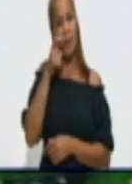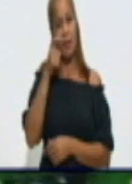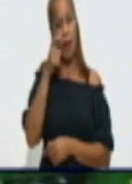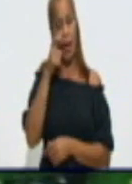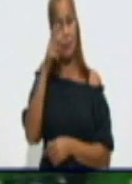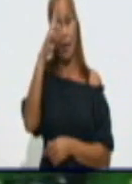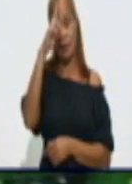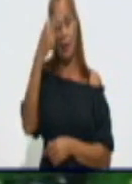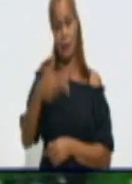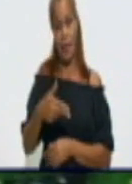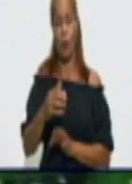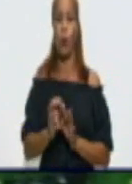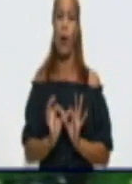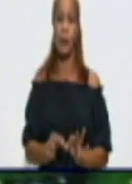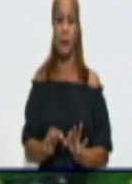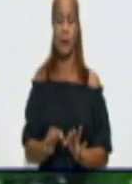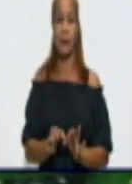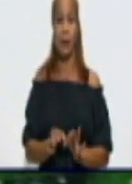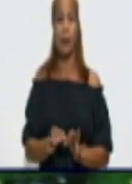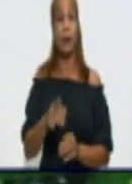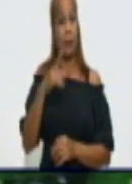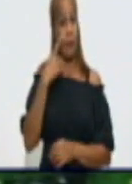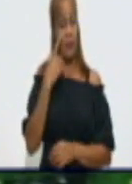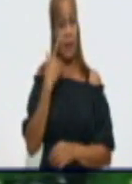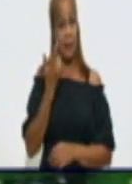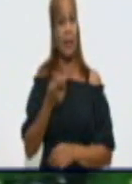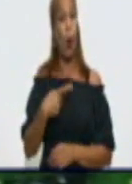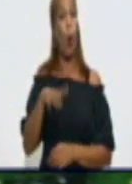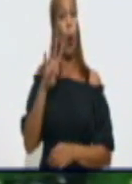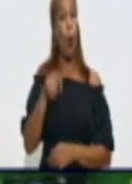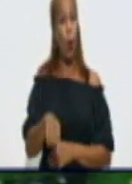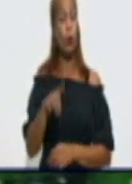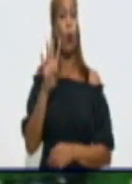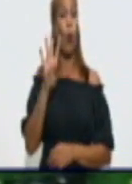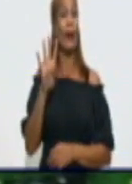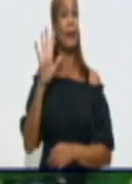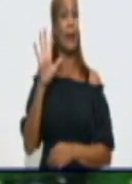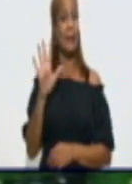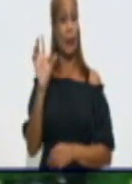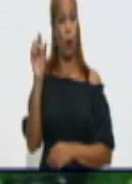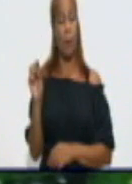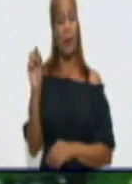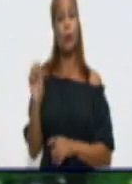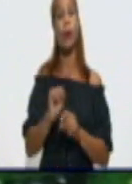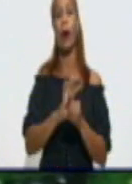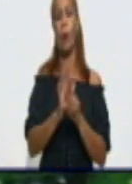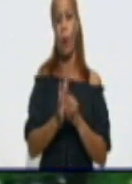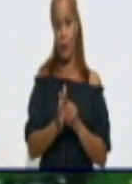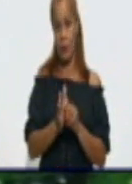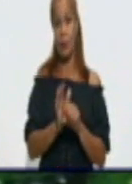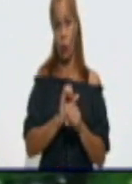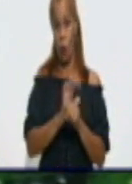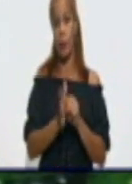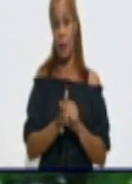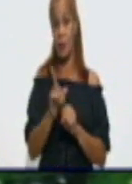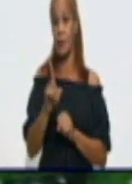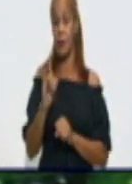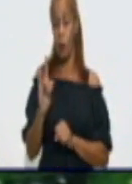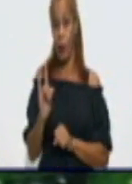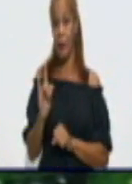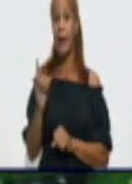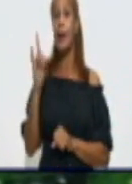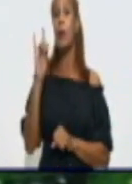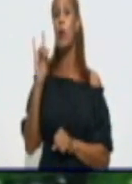Fíjense, hoy 45 casos, 9 son importados, 9 son viajeros que trajeron la